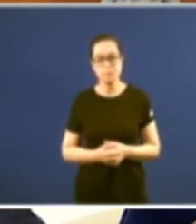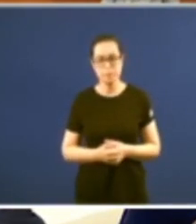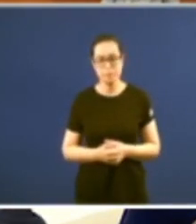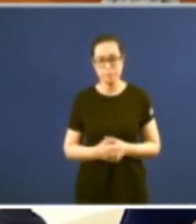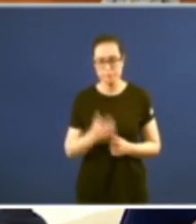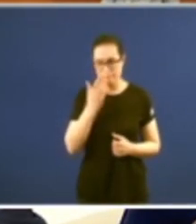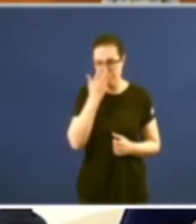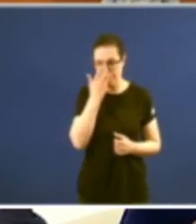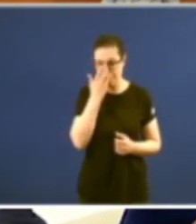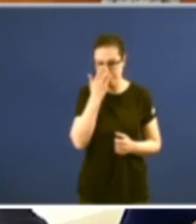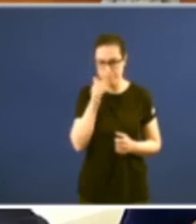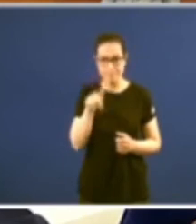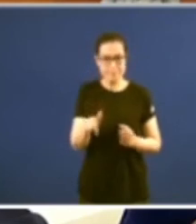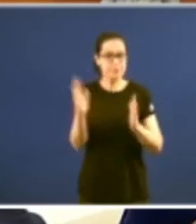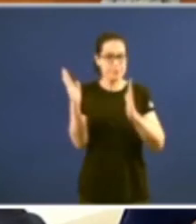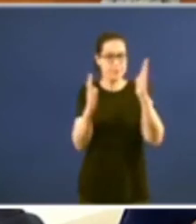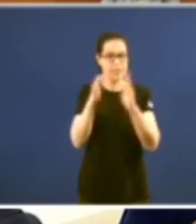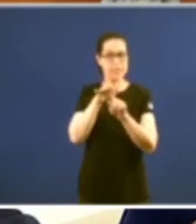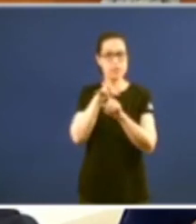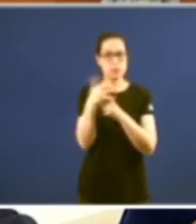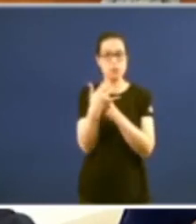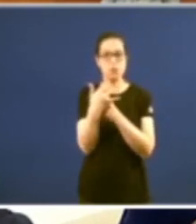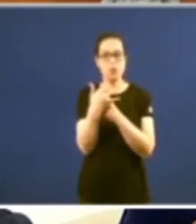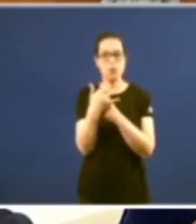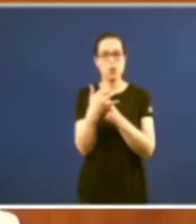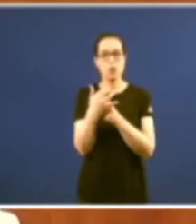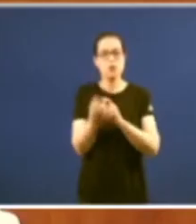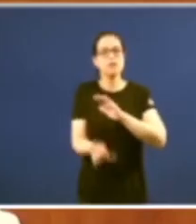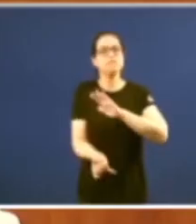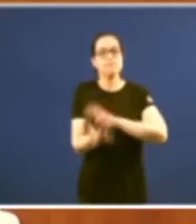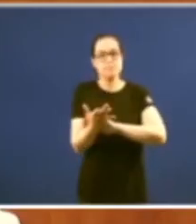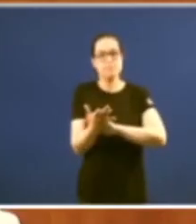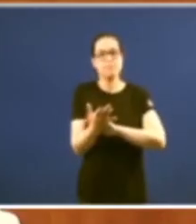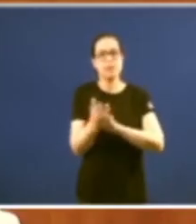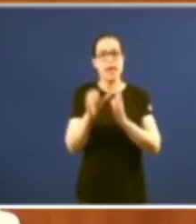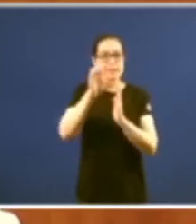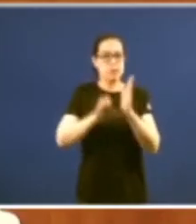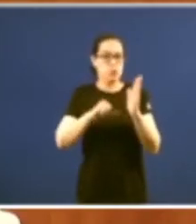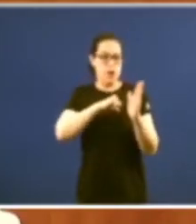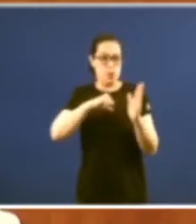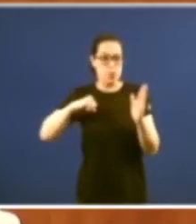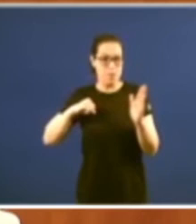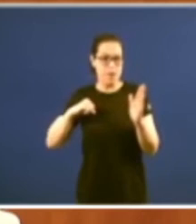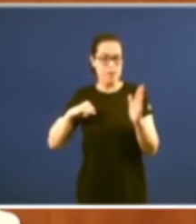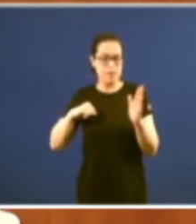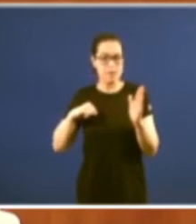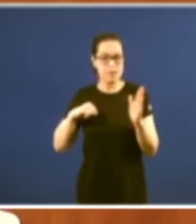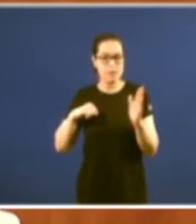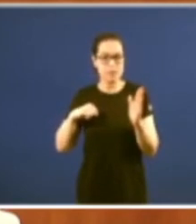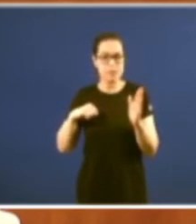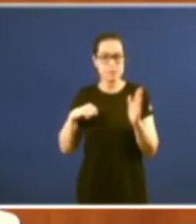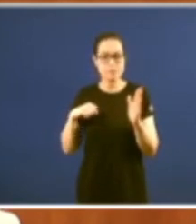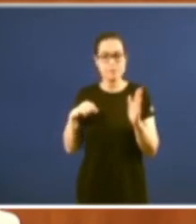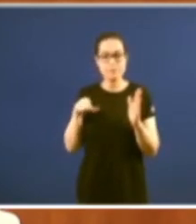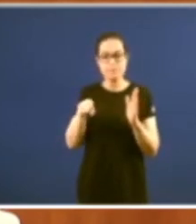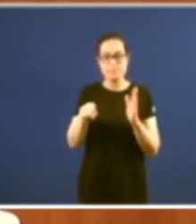en este panorama no que xurde o estatuto de autonomía e hai